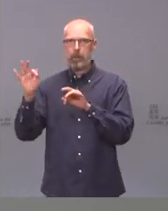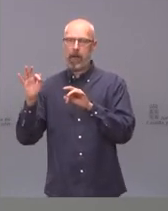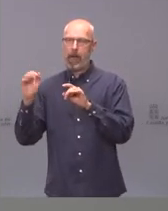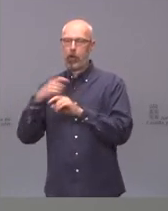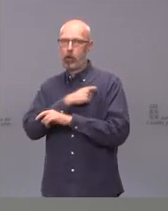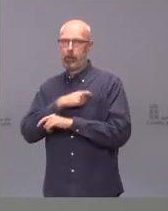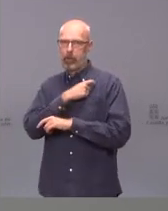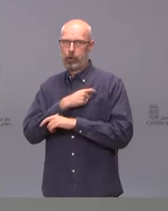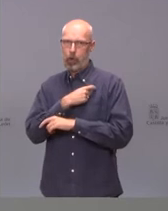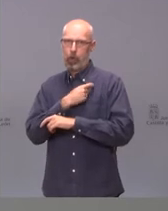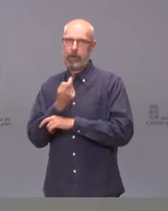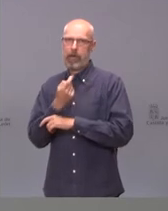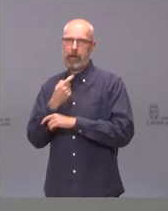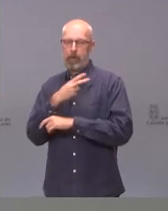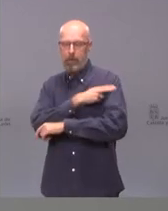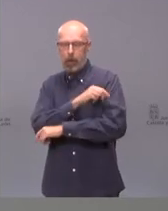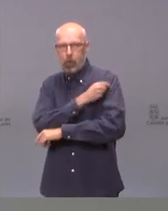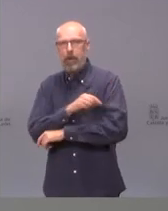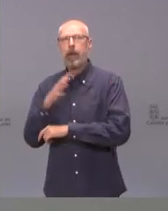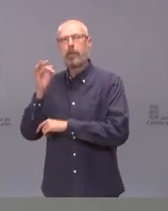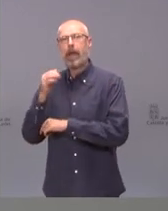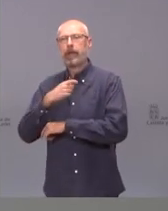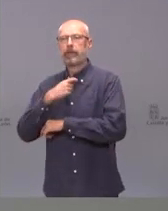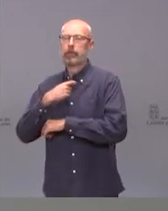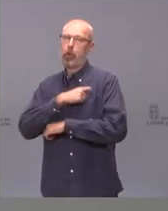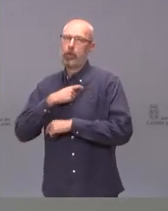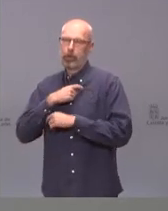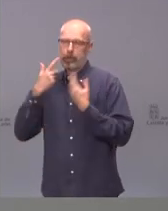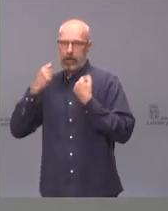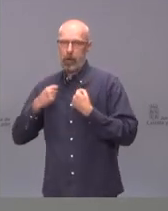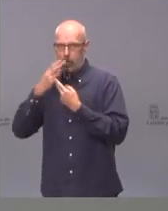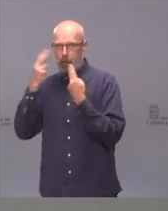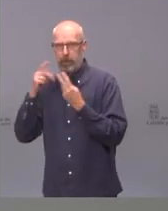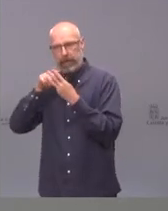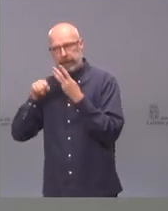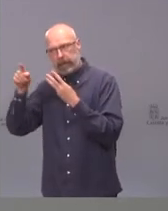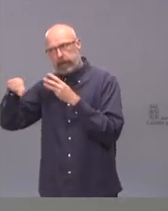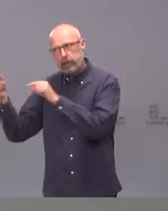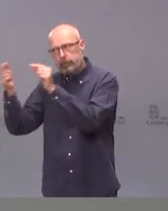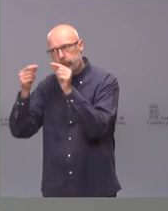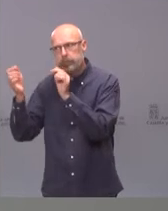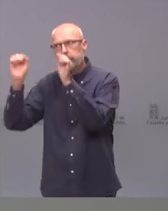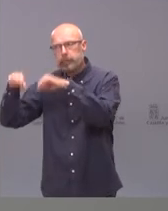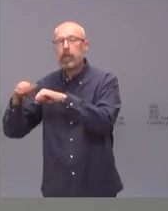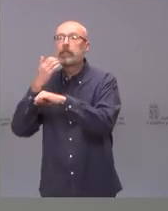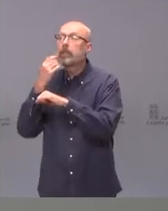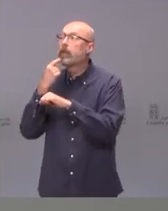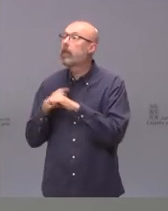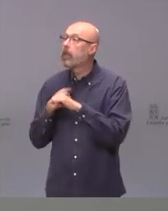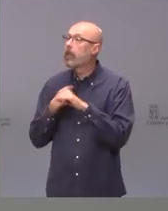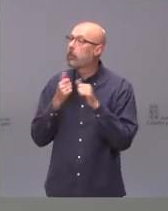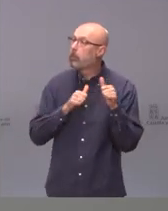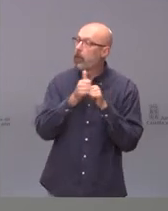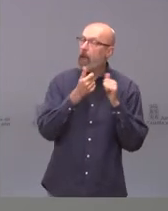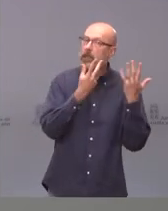Comisión de Salud Pública. Por lo tanto, lo que nos digan, si dicen que hay que priorizar 70-79, lo